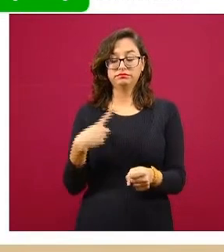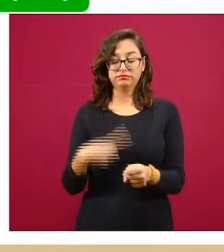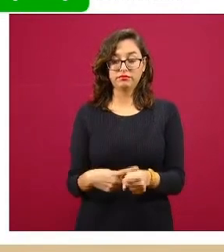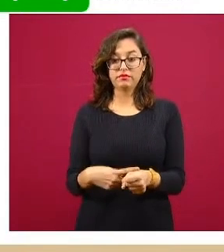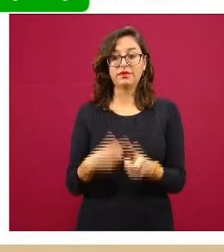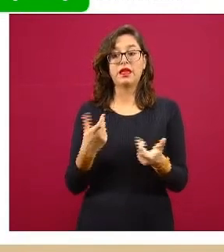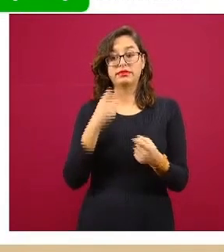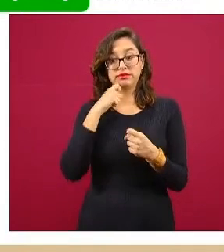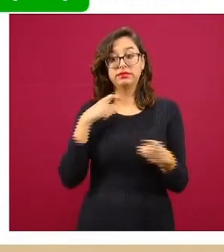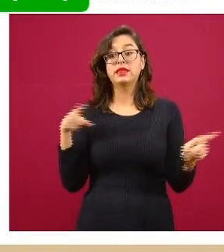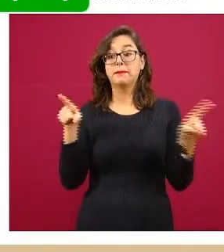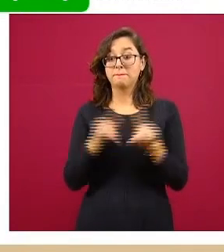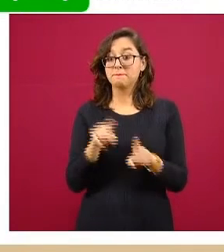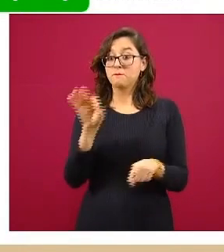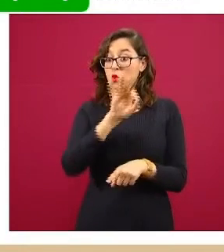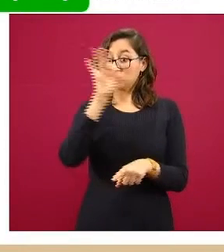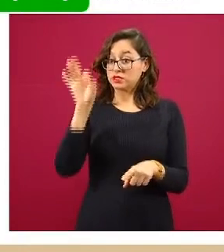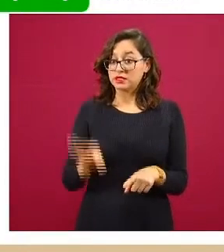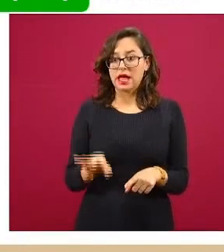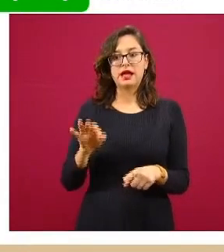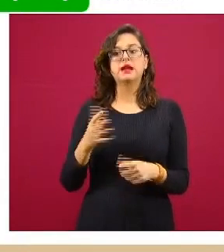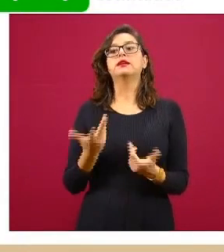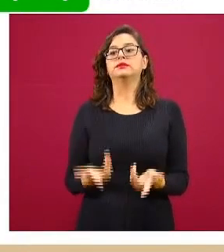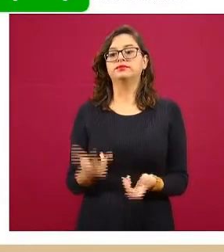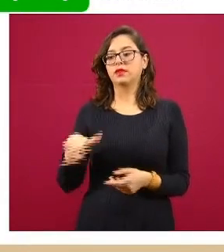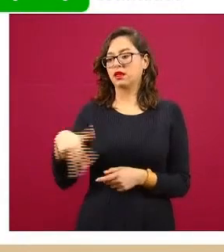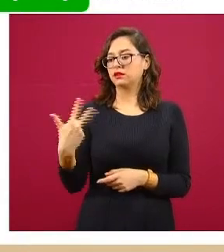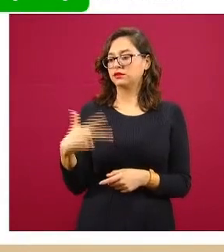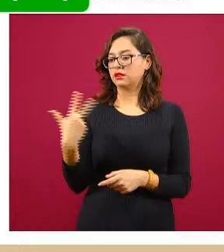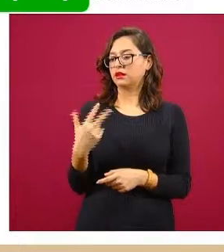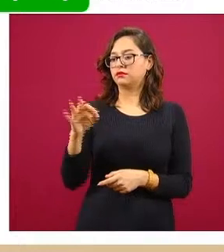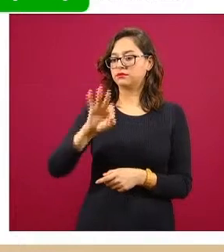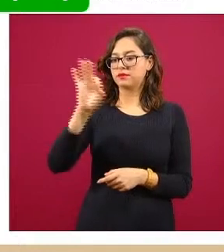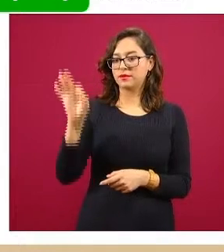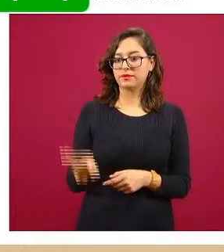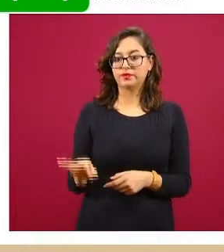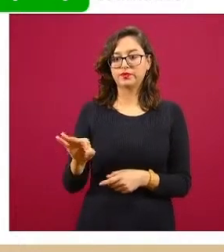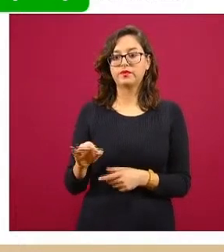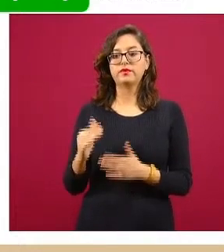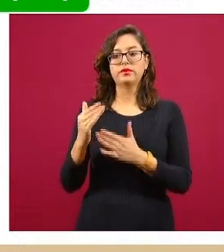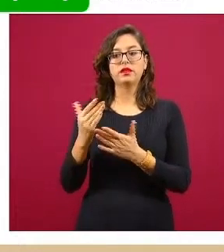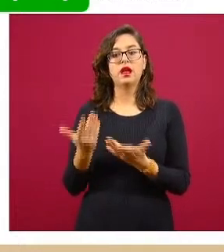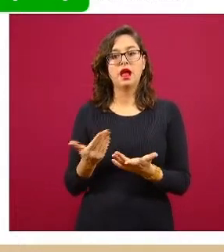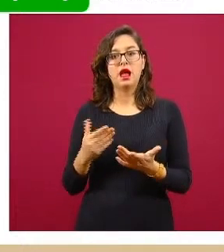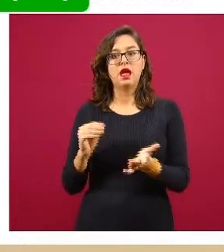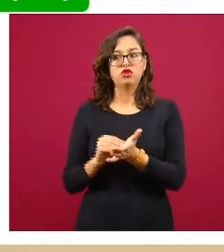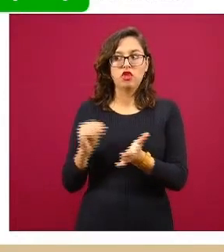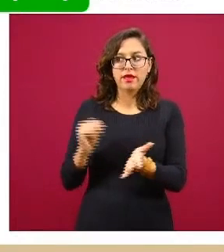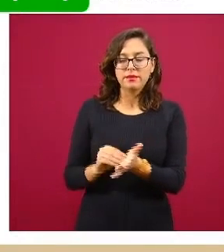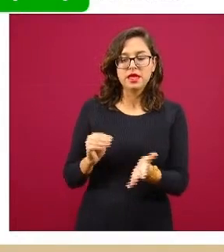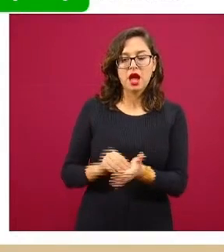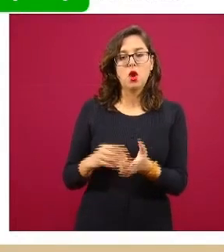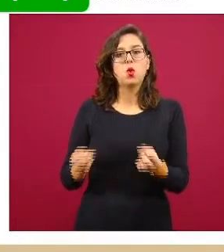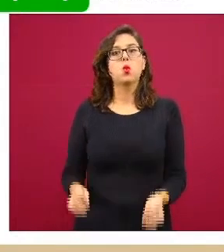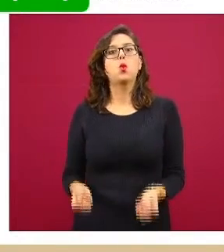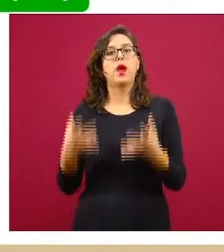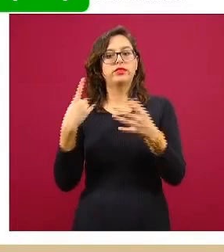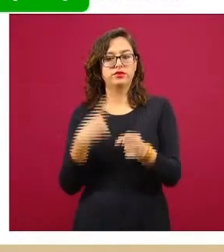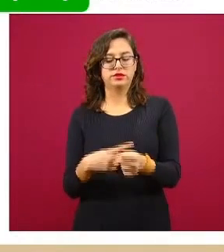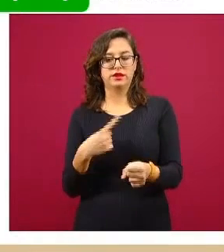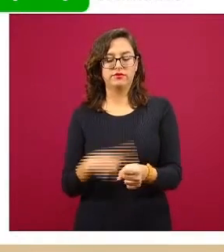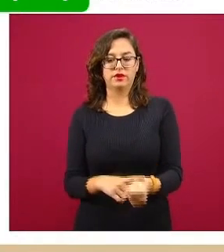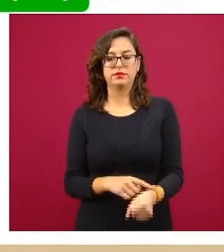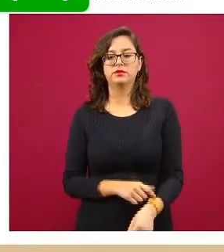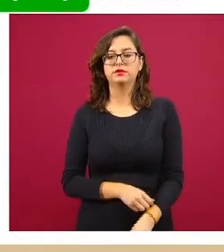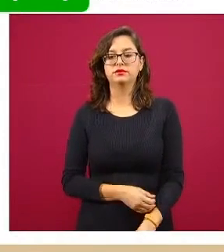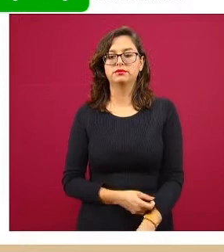muy enfáticos en señalar este porcentaje, este porcentaje de 13 por ciento, que nos señala qué tan activa está la epidemia en